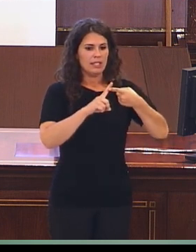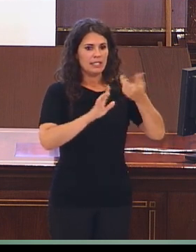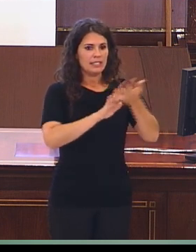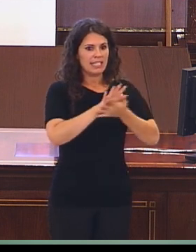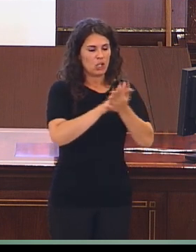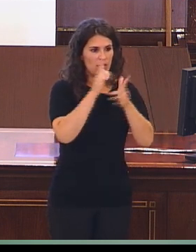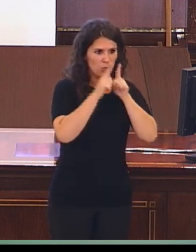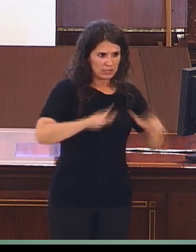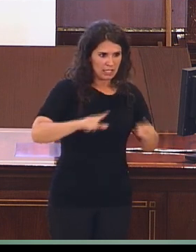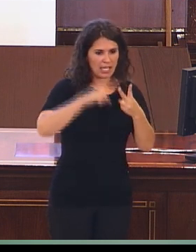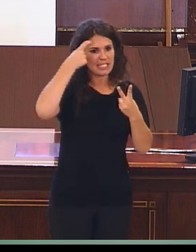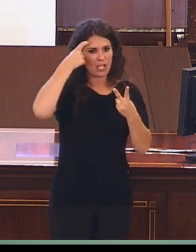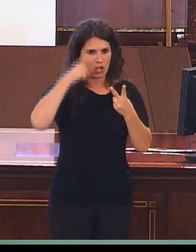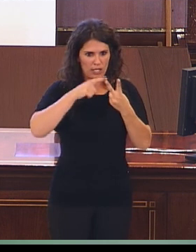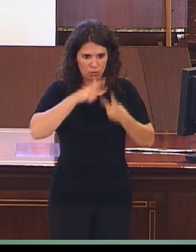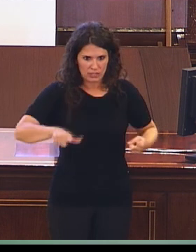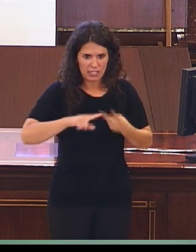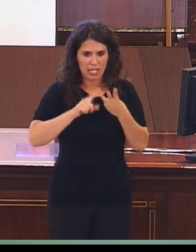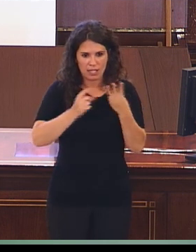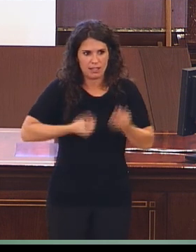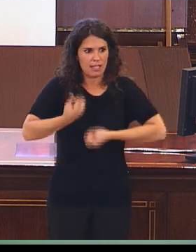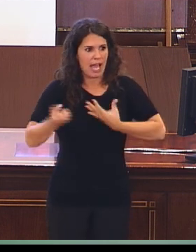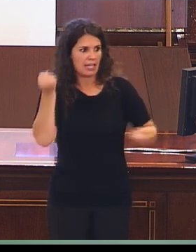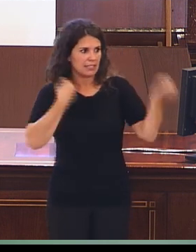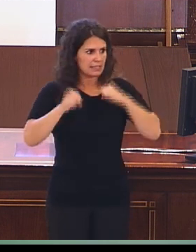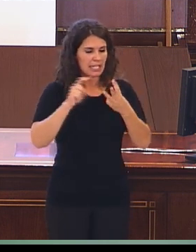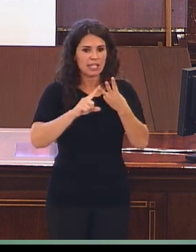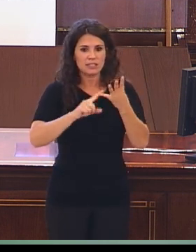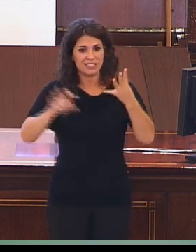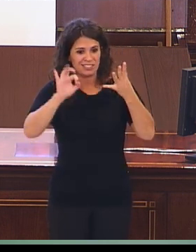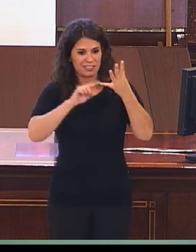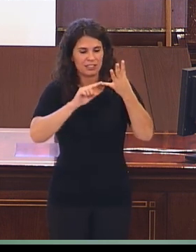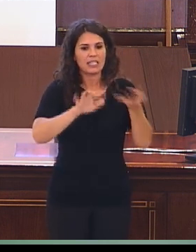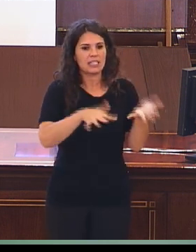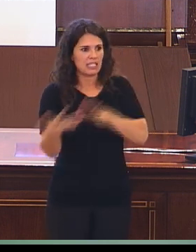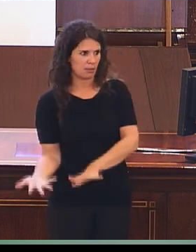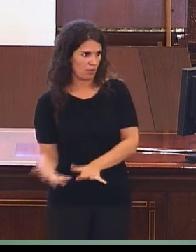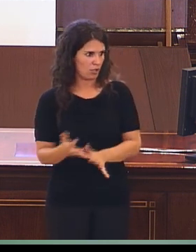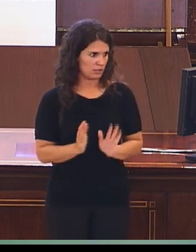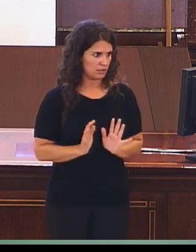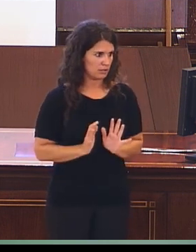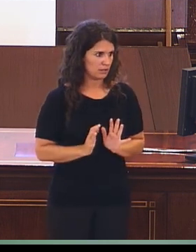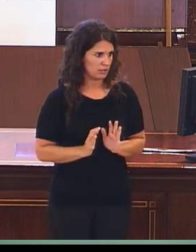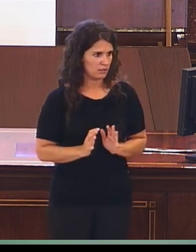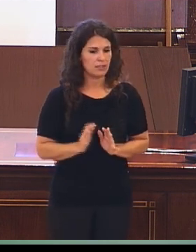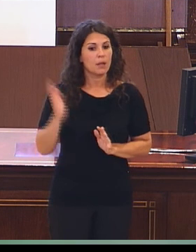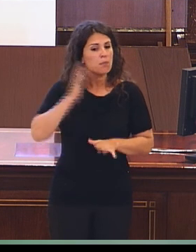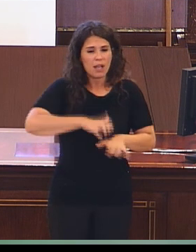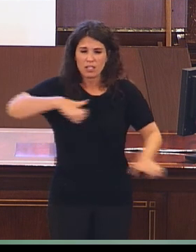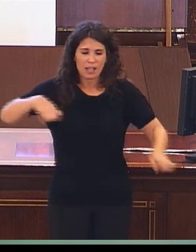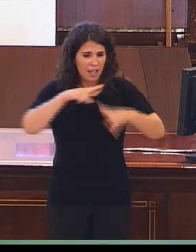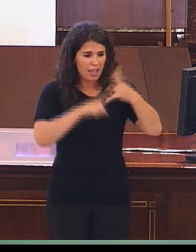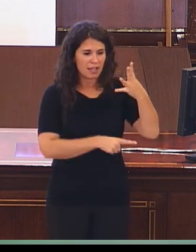psicolingüística, las manifestaciones artísticas o a las transcripciones. Las tres cuartas partes de esos estudios, es decir, la mayoría,